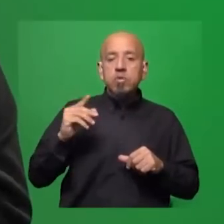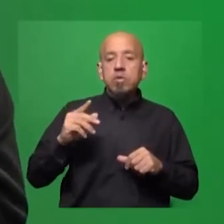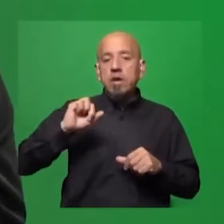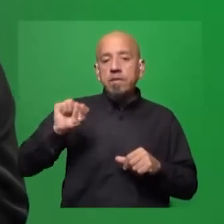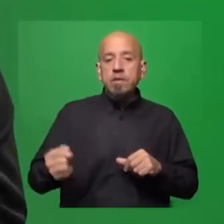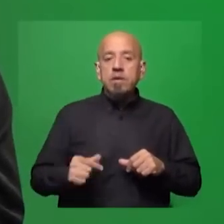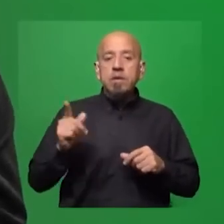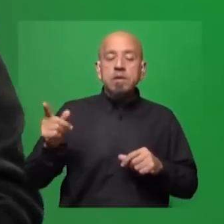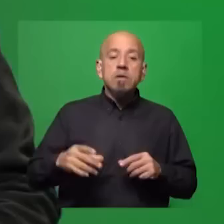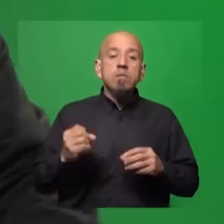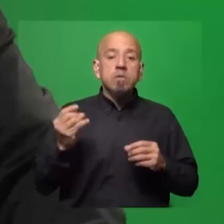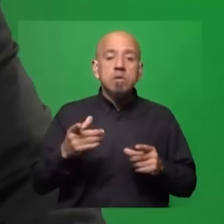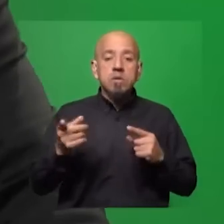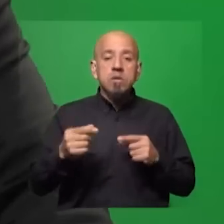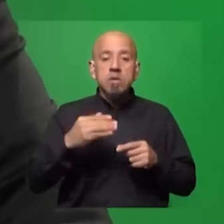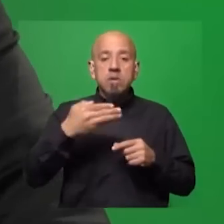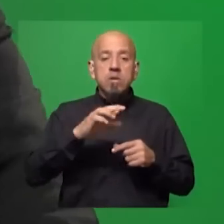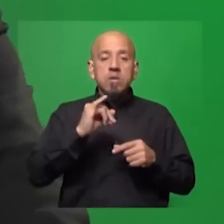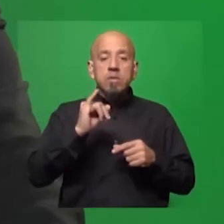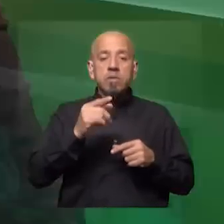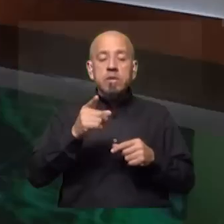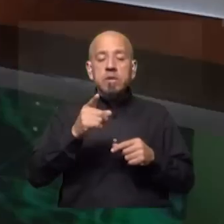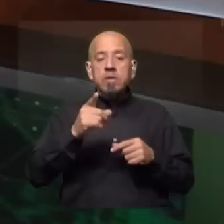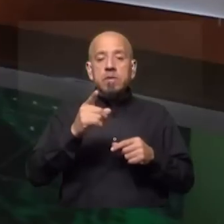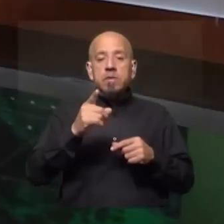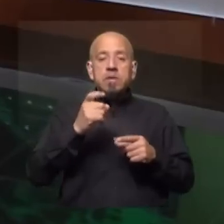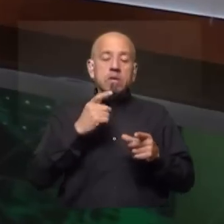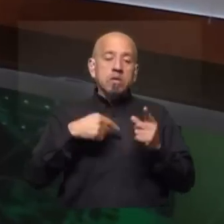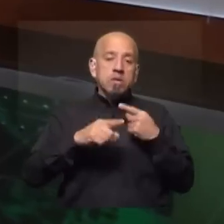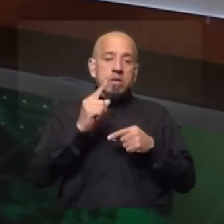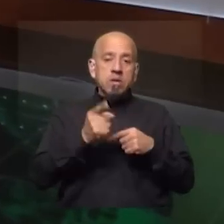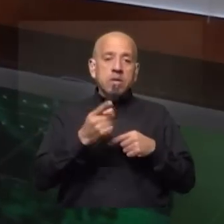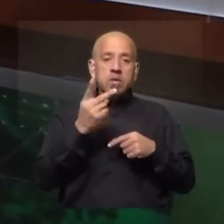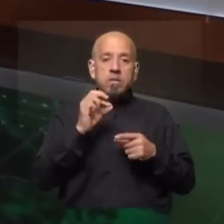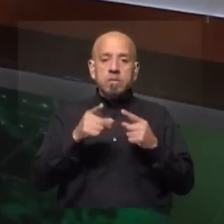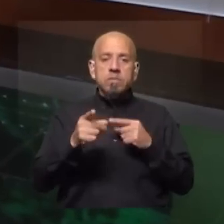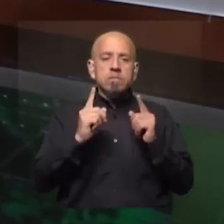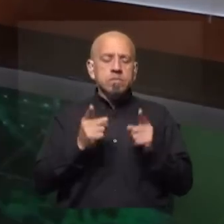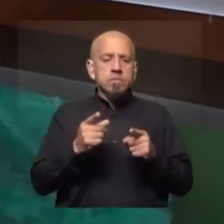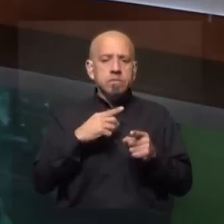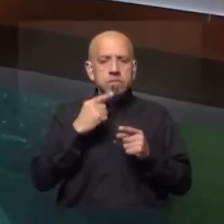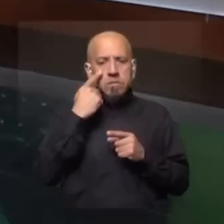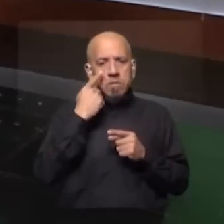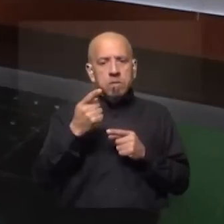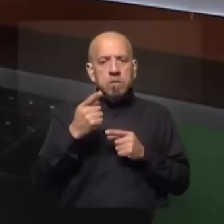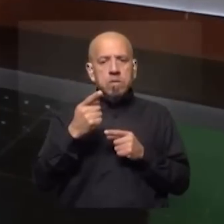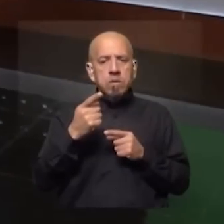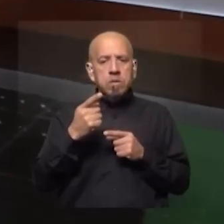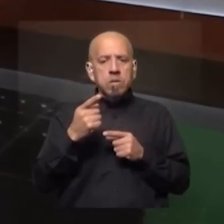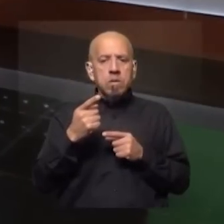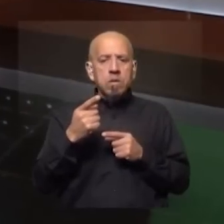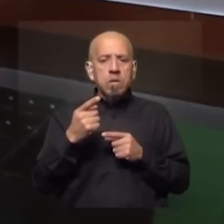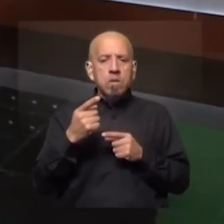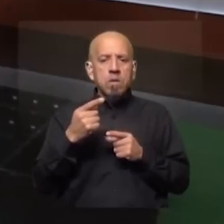ámbitos tan claves como los BRICS, como el G20, y yo creo que, en gran medida, y lo vamos a ver, en la posibilidad que